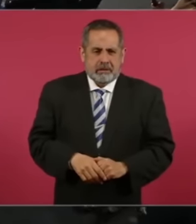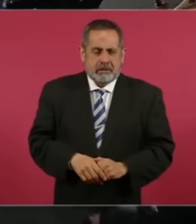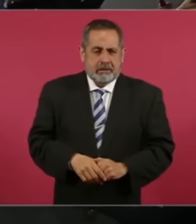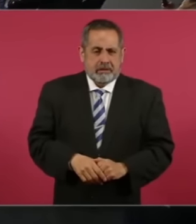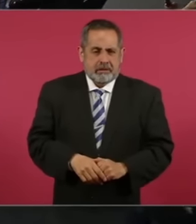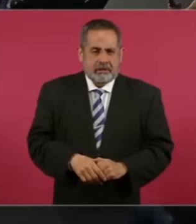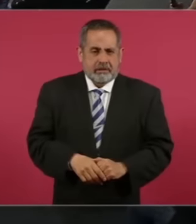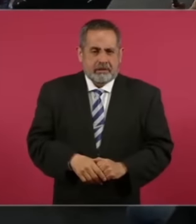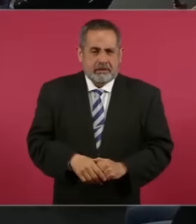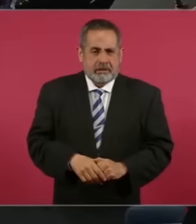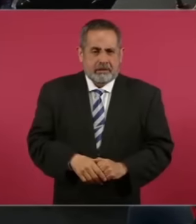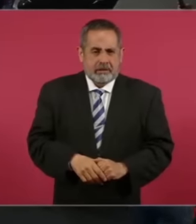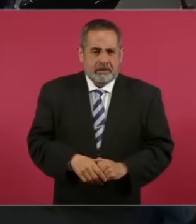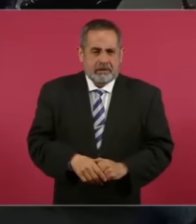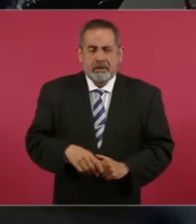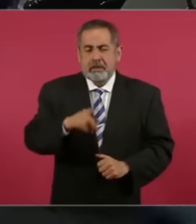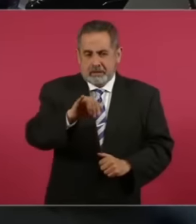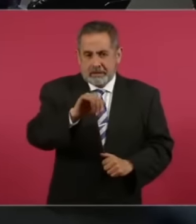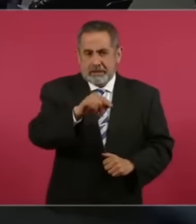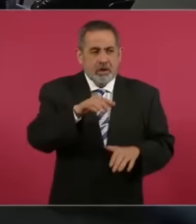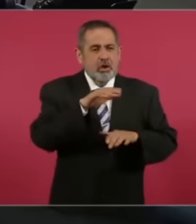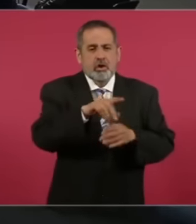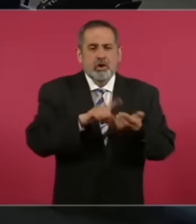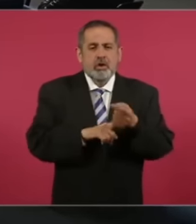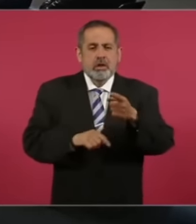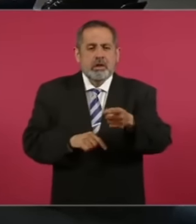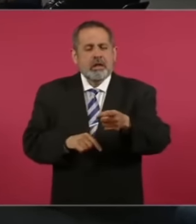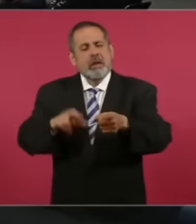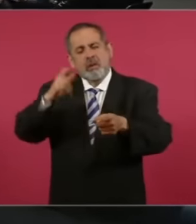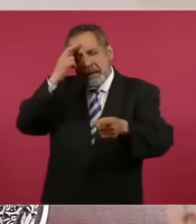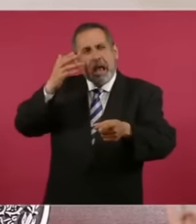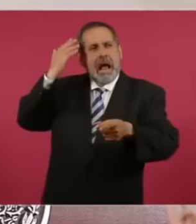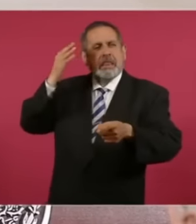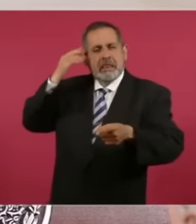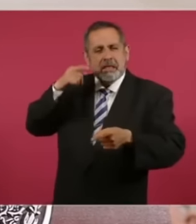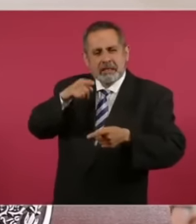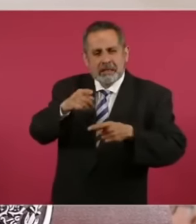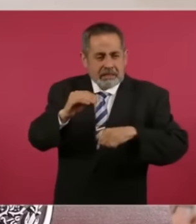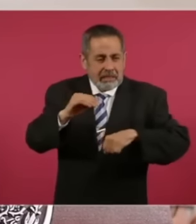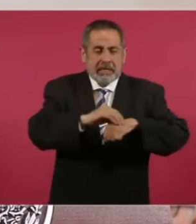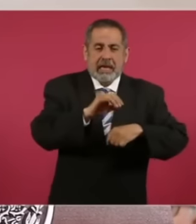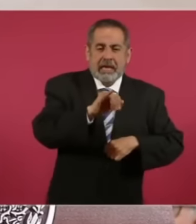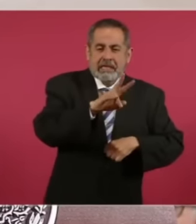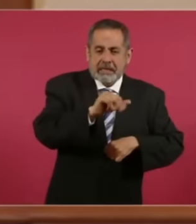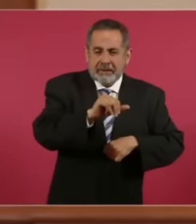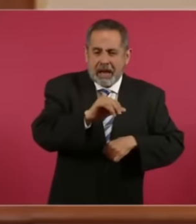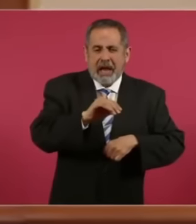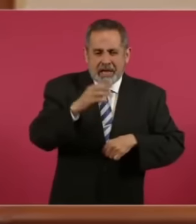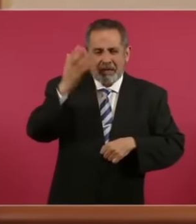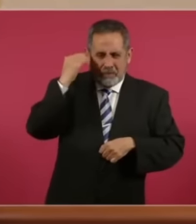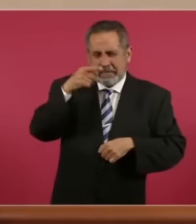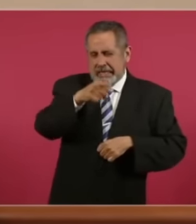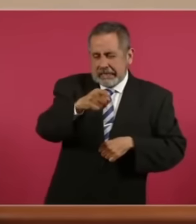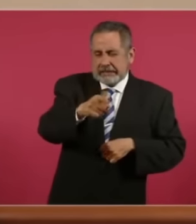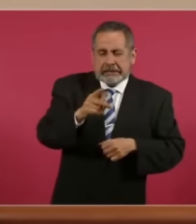Sí El paquete económico Que incluía Un aumento al IVA Entre otras